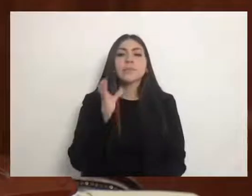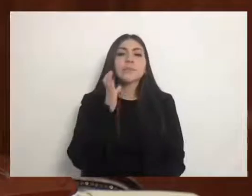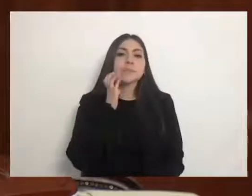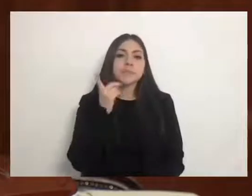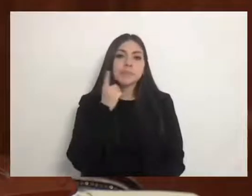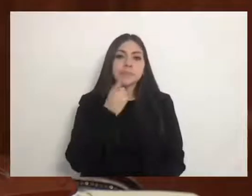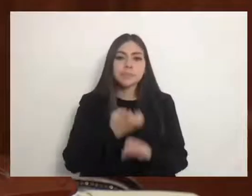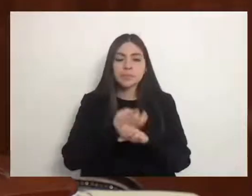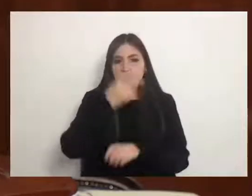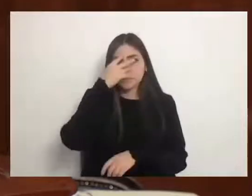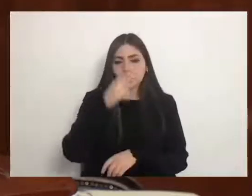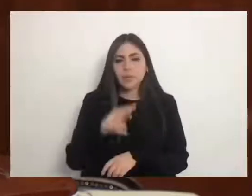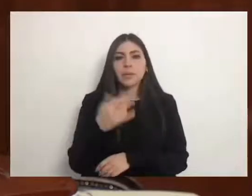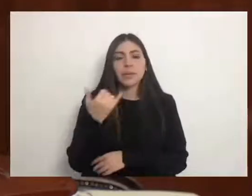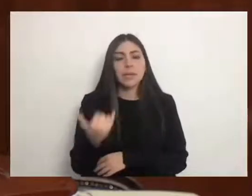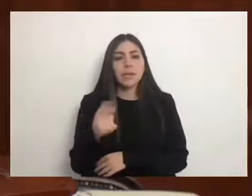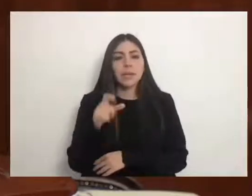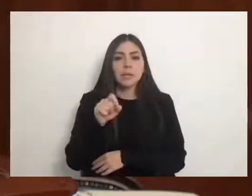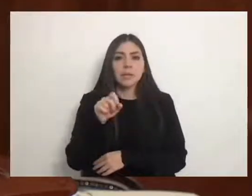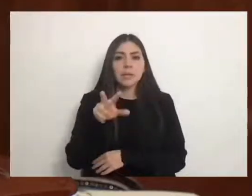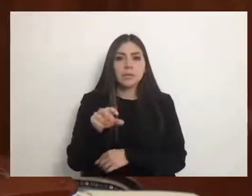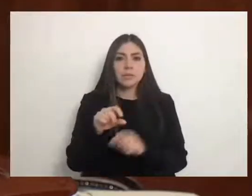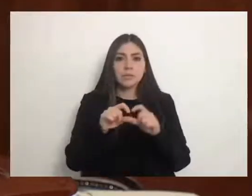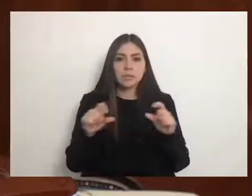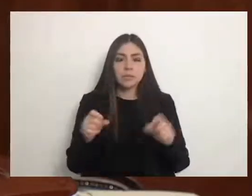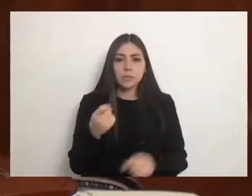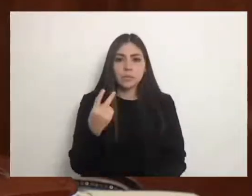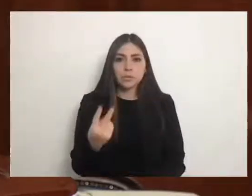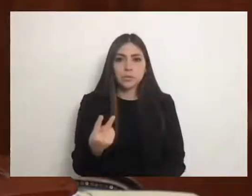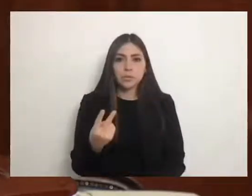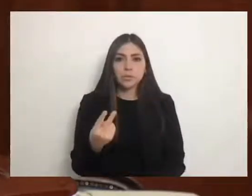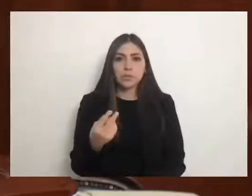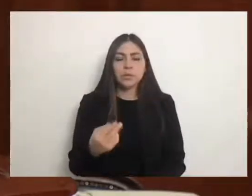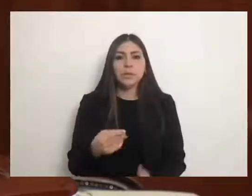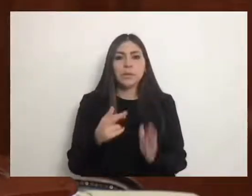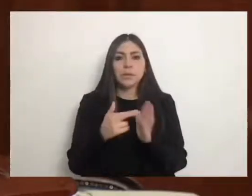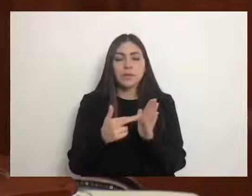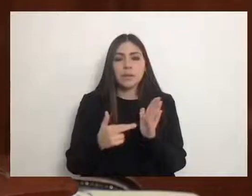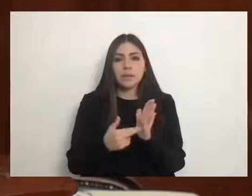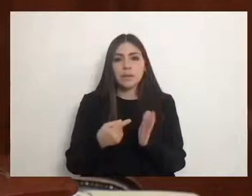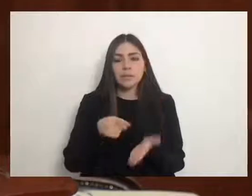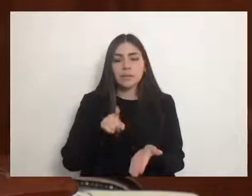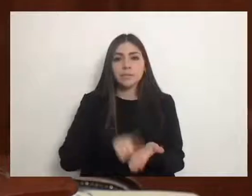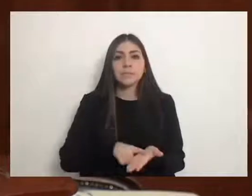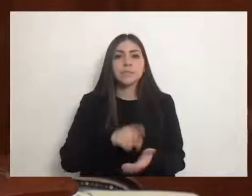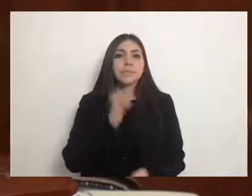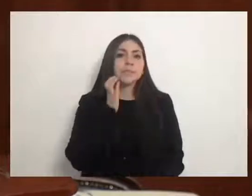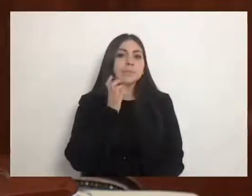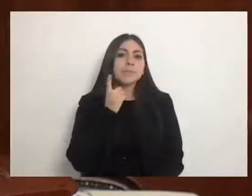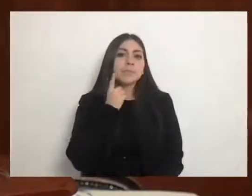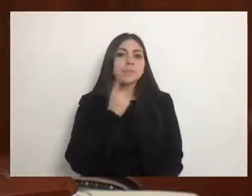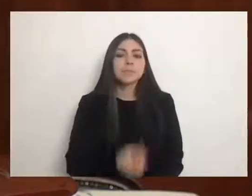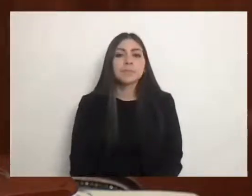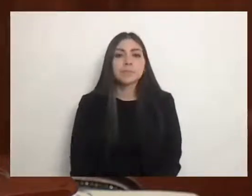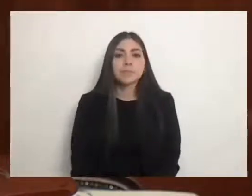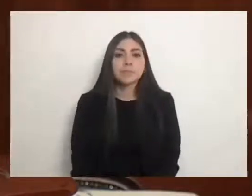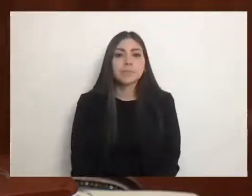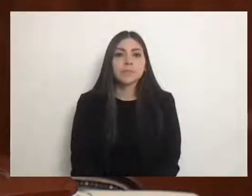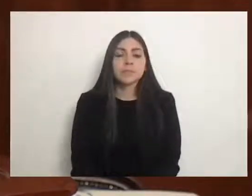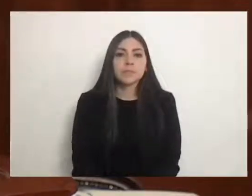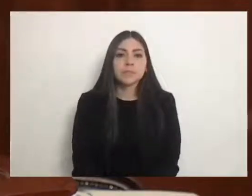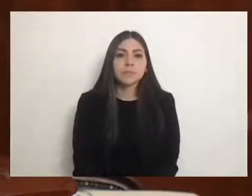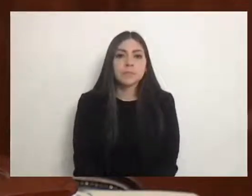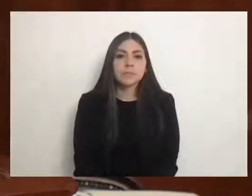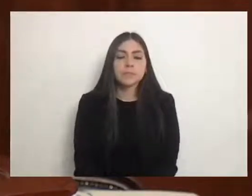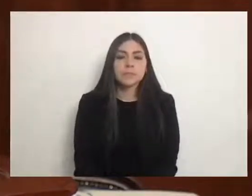28, fracción 2 del Reglamento del Poder Legislativo, ambos del Estado